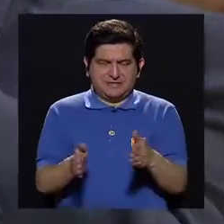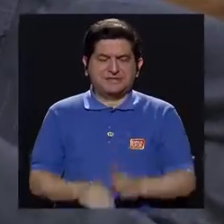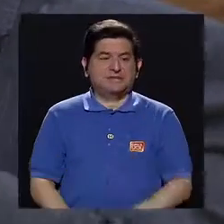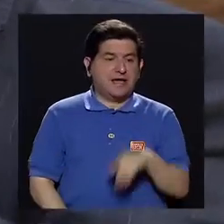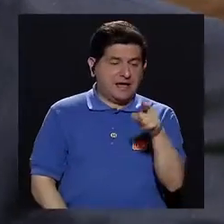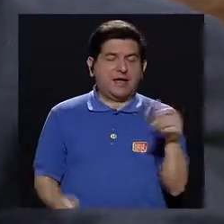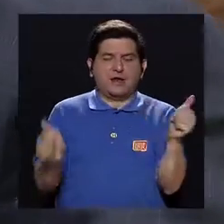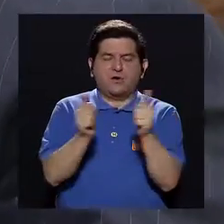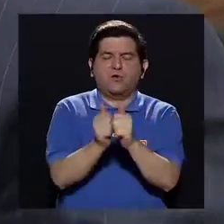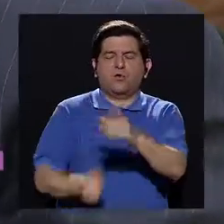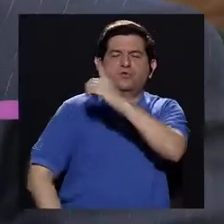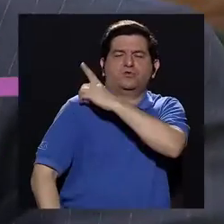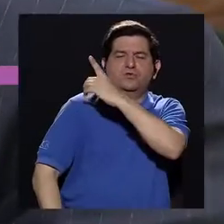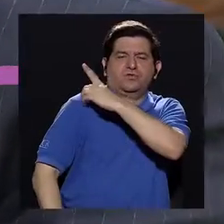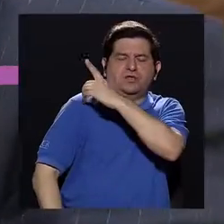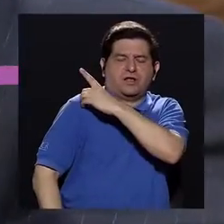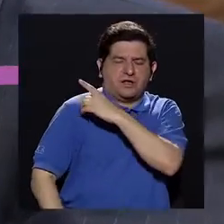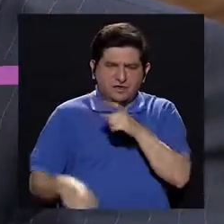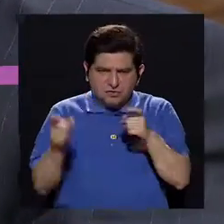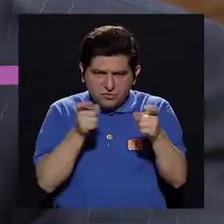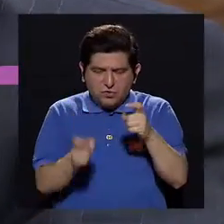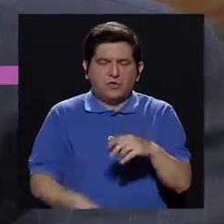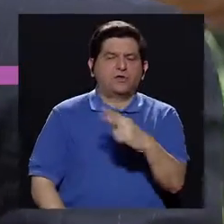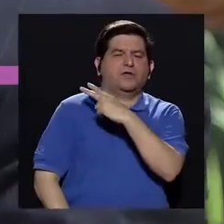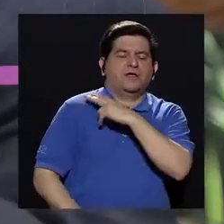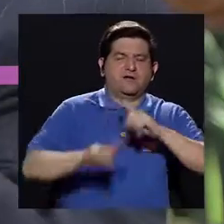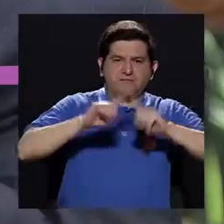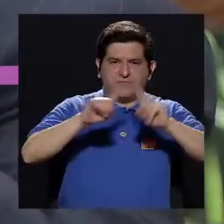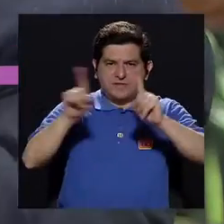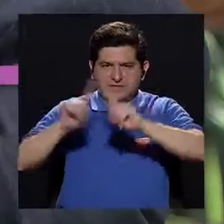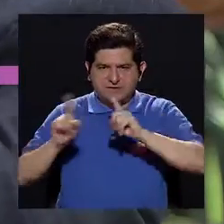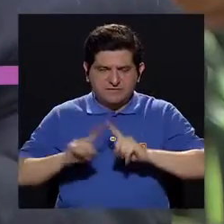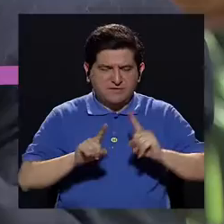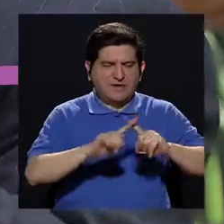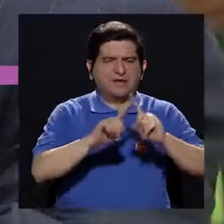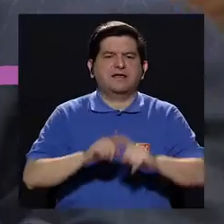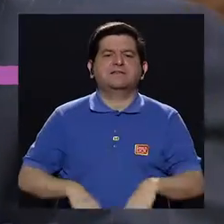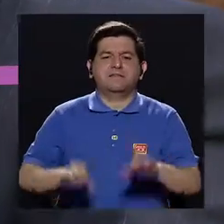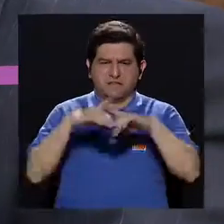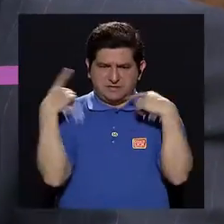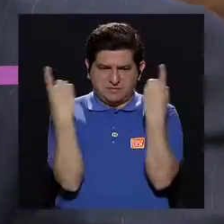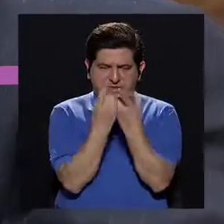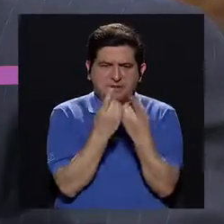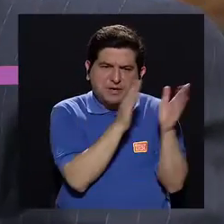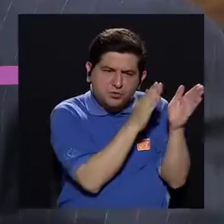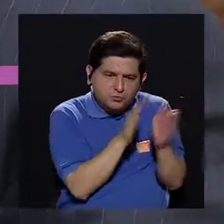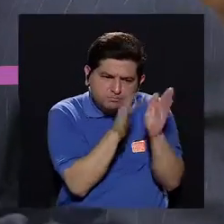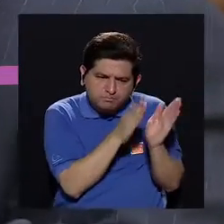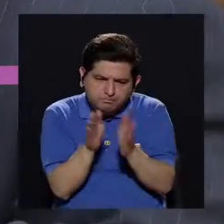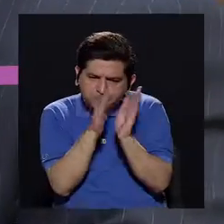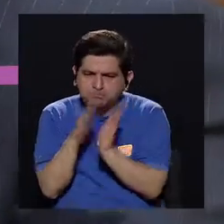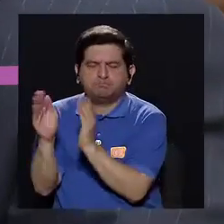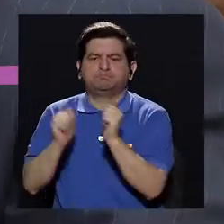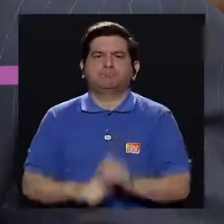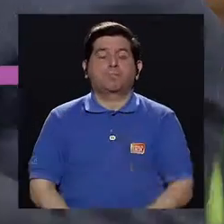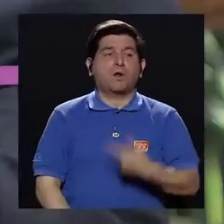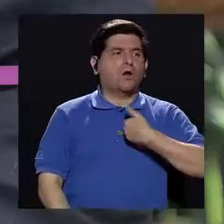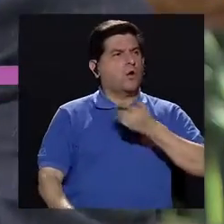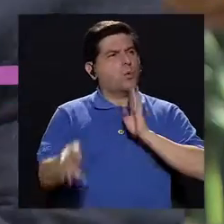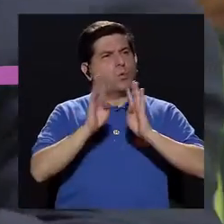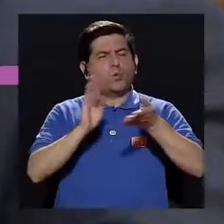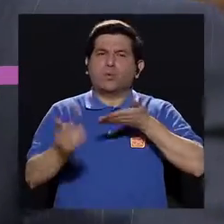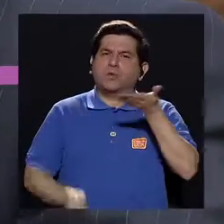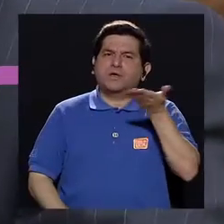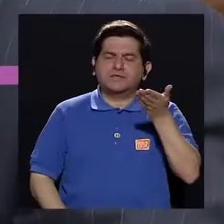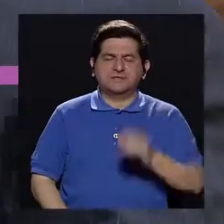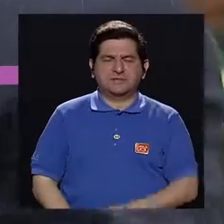corresponde con el director administrativo, con los jefes de los distintos departamentos organizar. Ok. Cuando uno